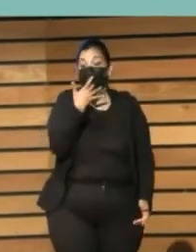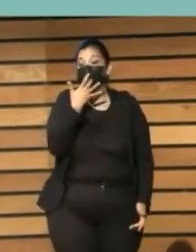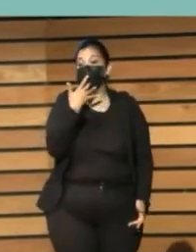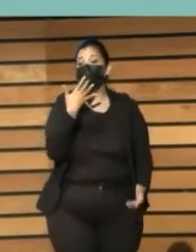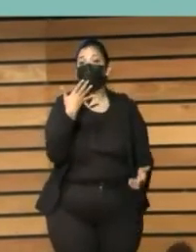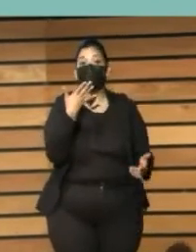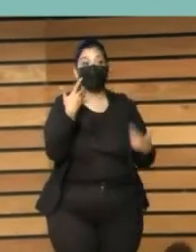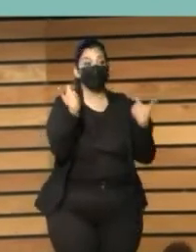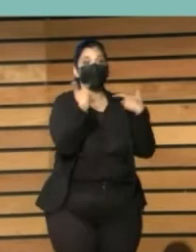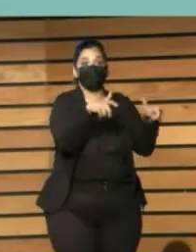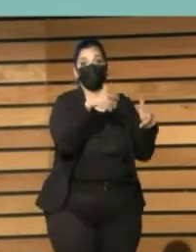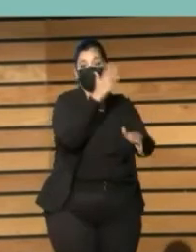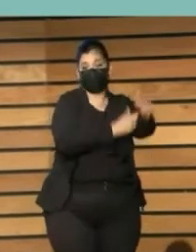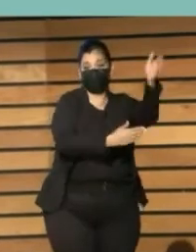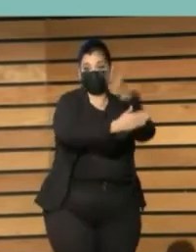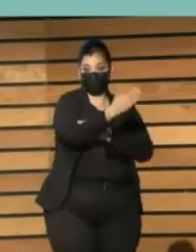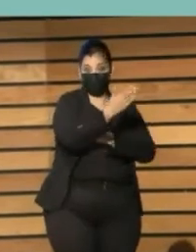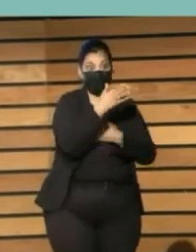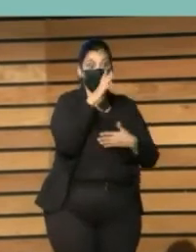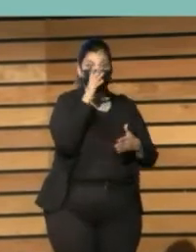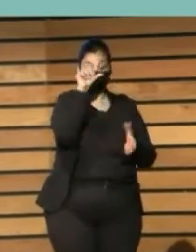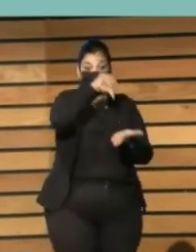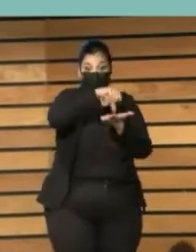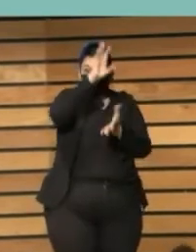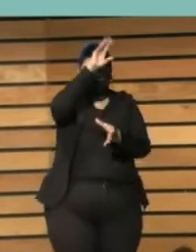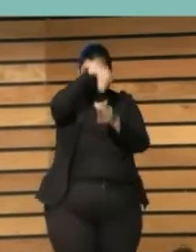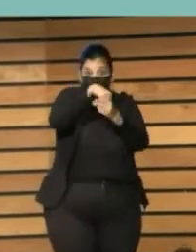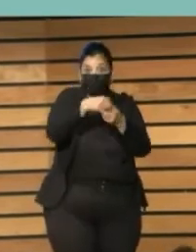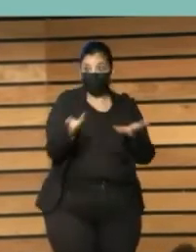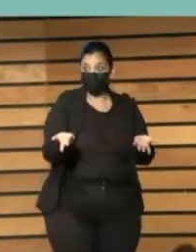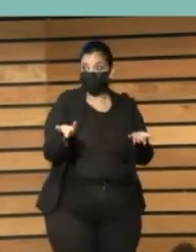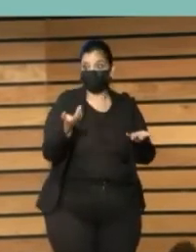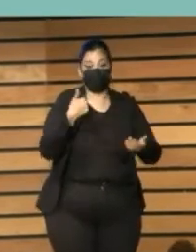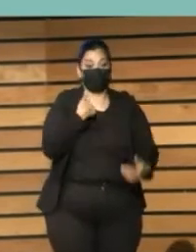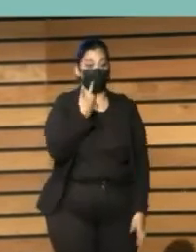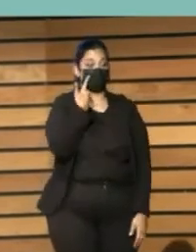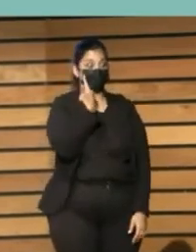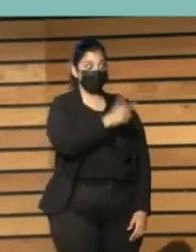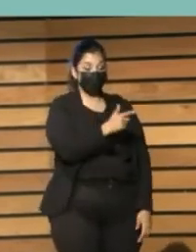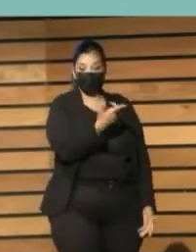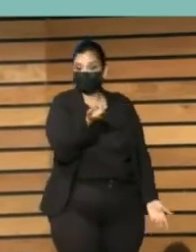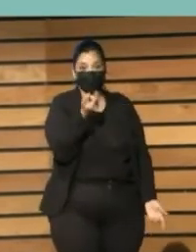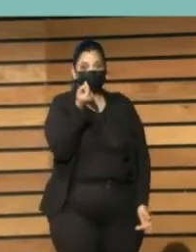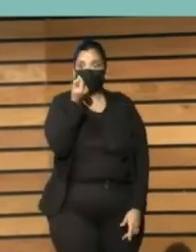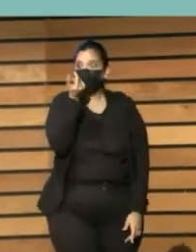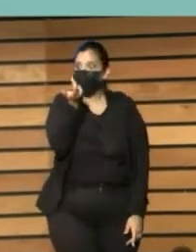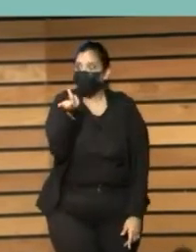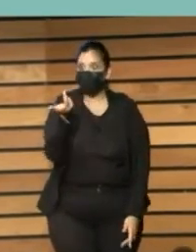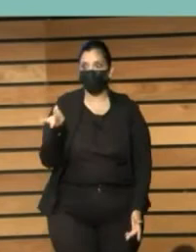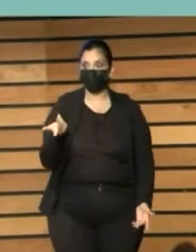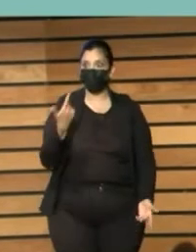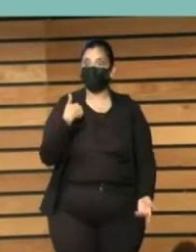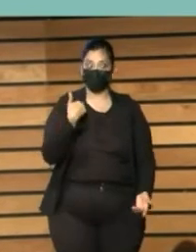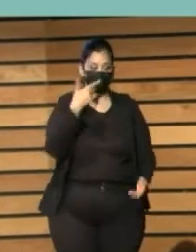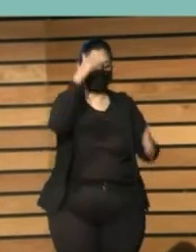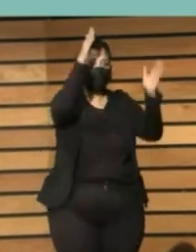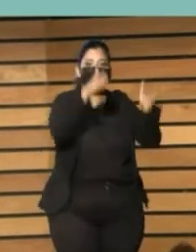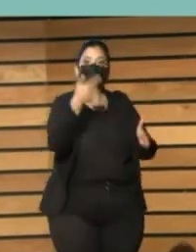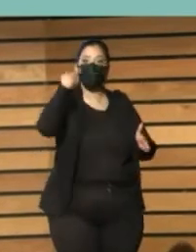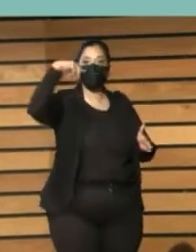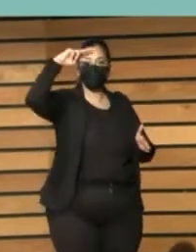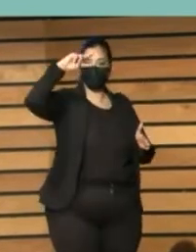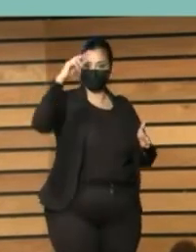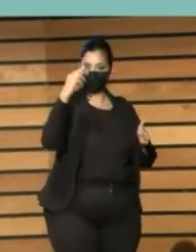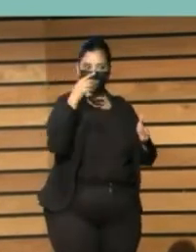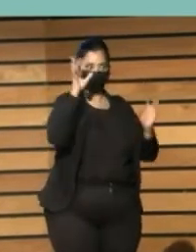ejemplo. Es un sector que está en la ciudad, pero de alguna manera yo sé poco de discapacidad. Tengo que estar con quien sabe y con quien está en el